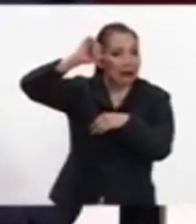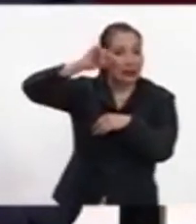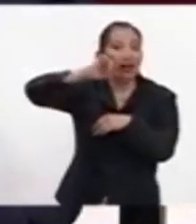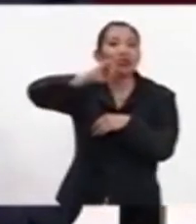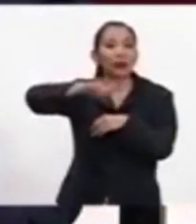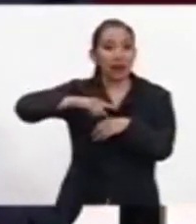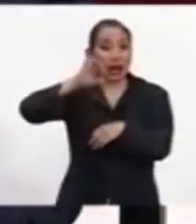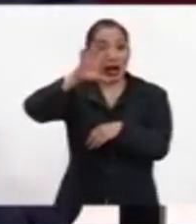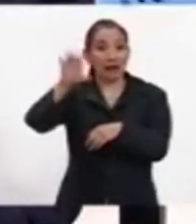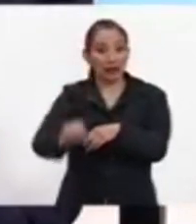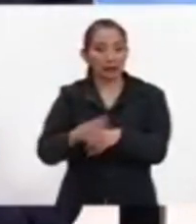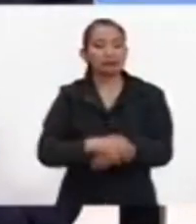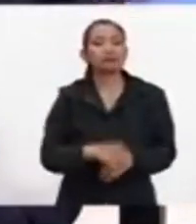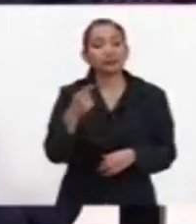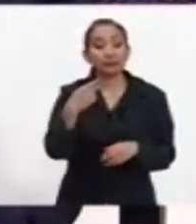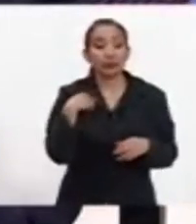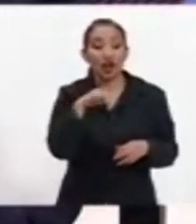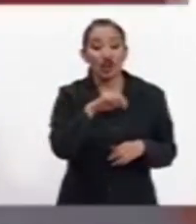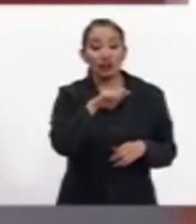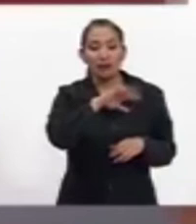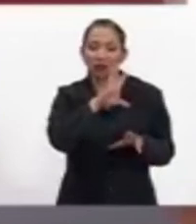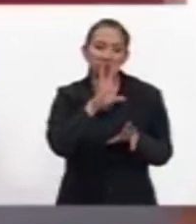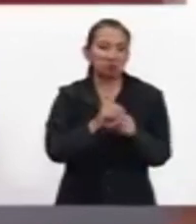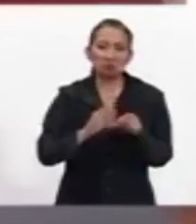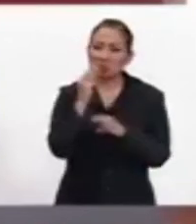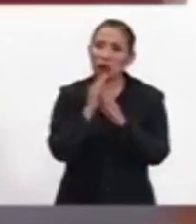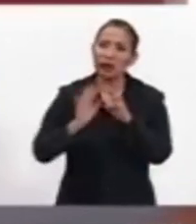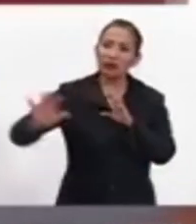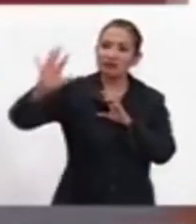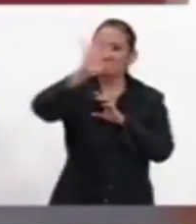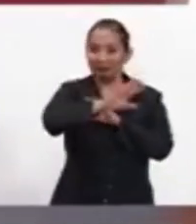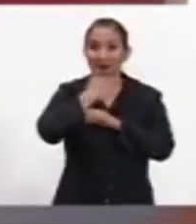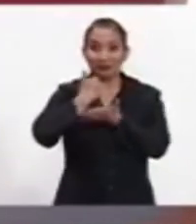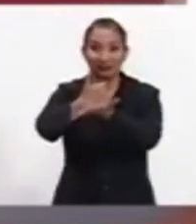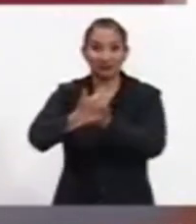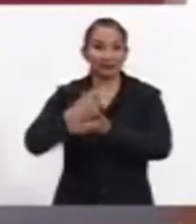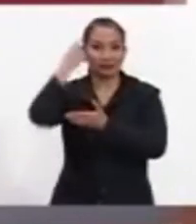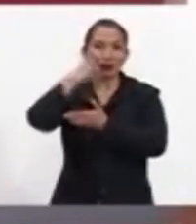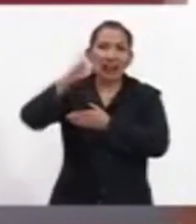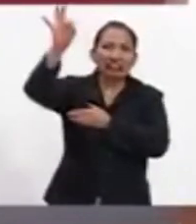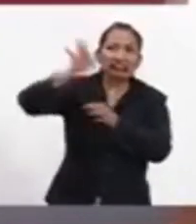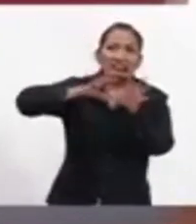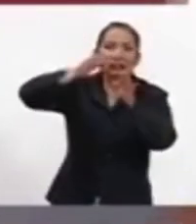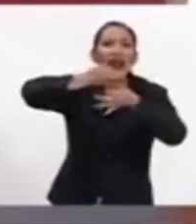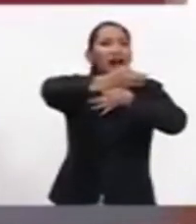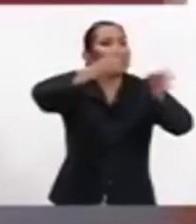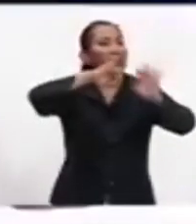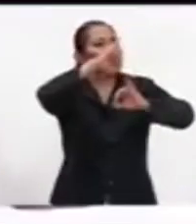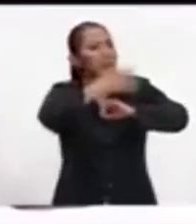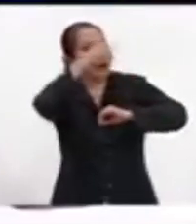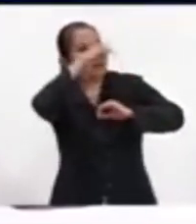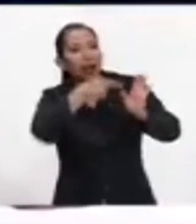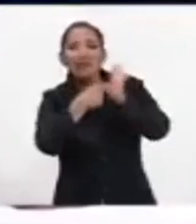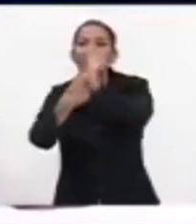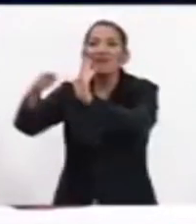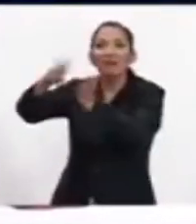incluso en África. Con eso Notimex tiene una cobertura mundial, lo que le permite también difundir esta imagen de México